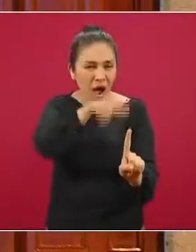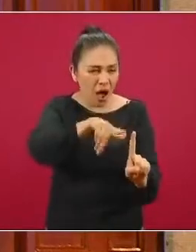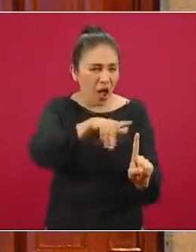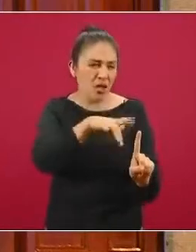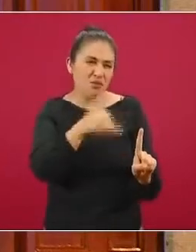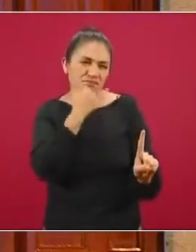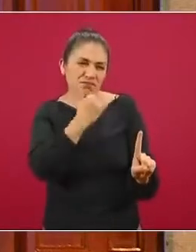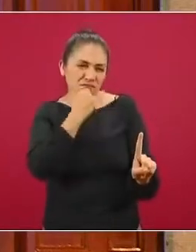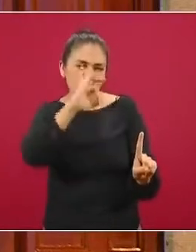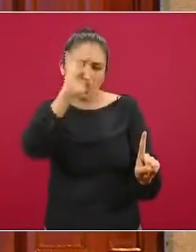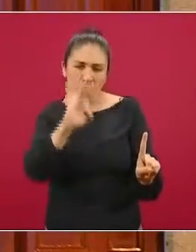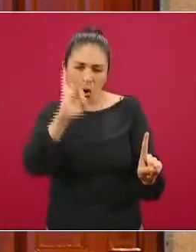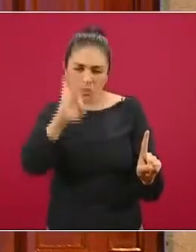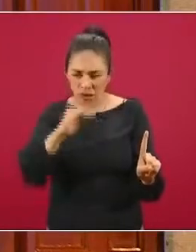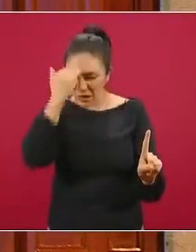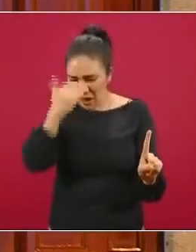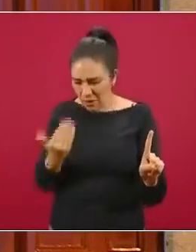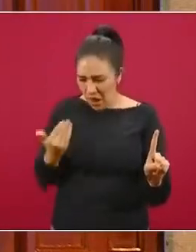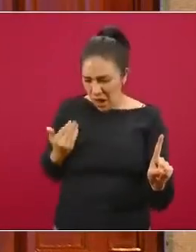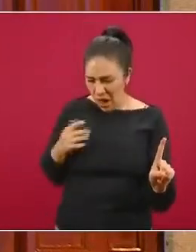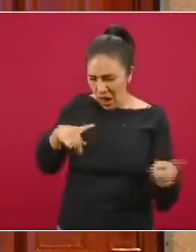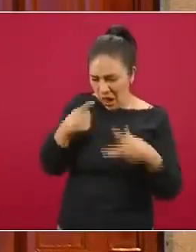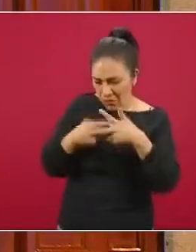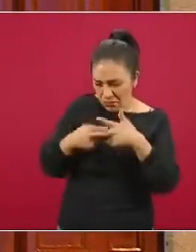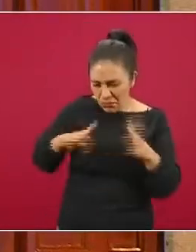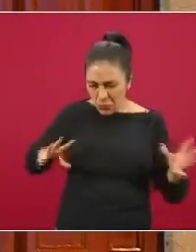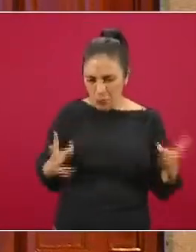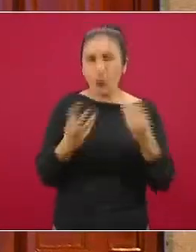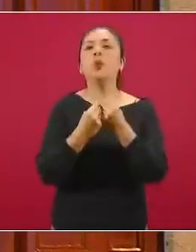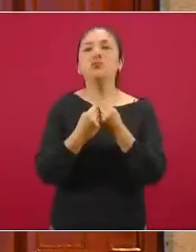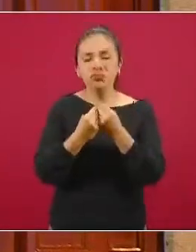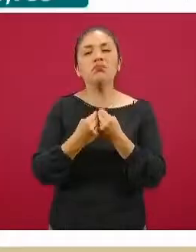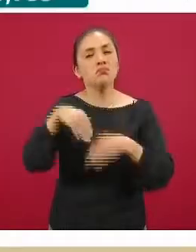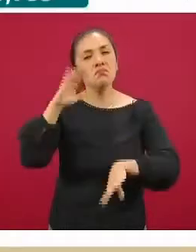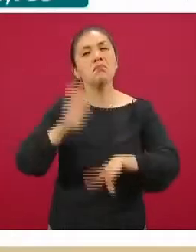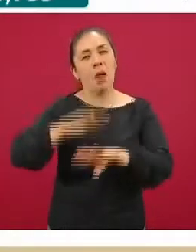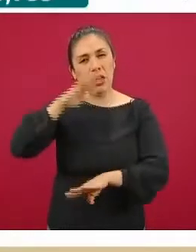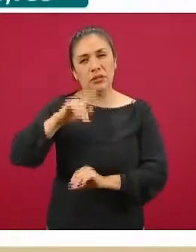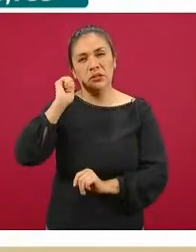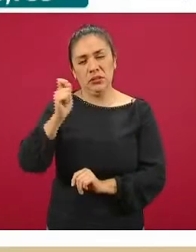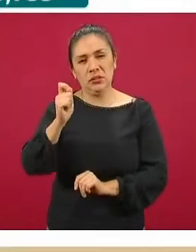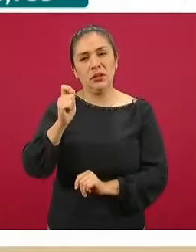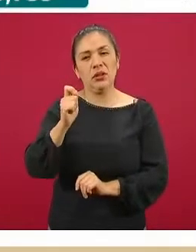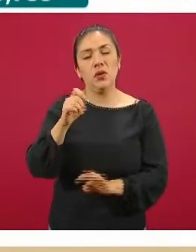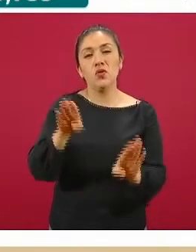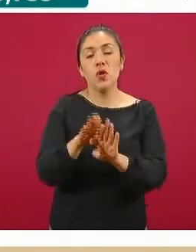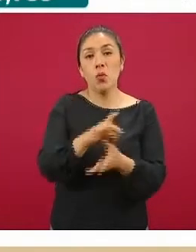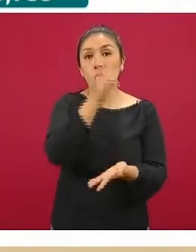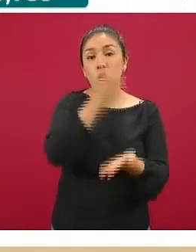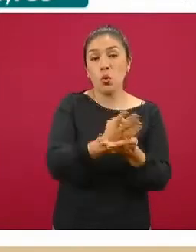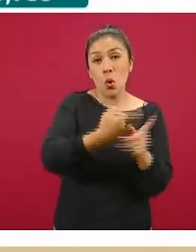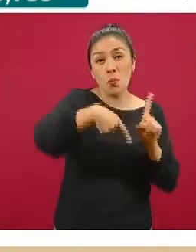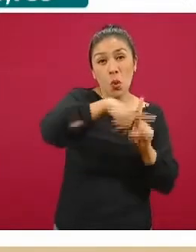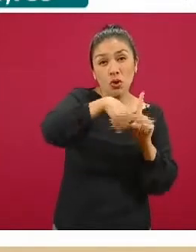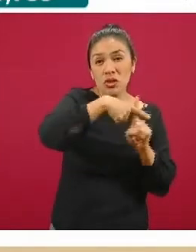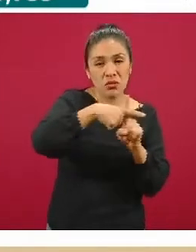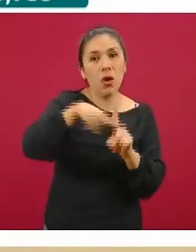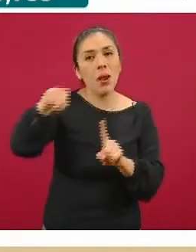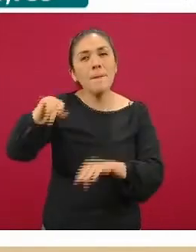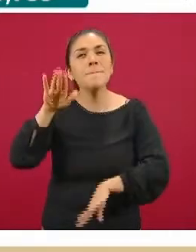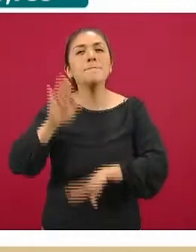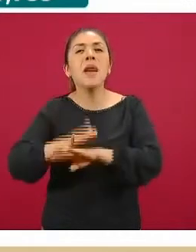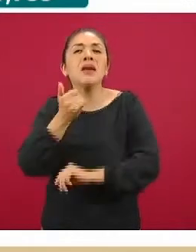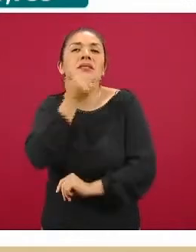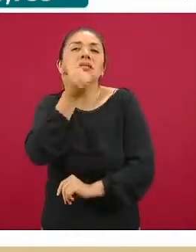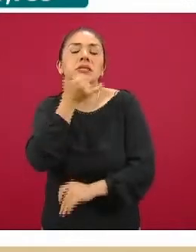Por eso el número de casos estimados es mayor siempre y será siempre mayor al de solamente los casos confirmados por